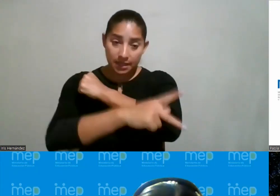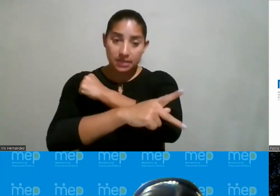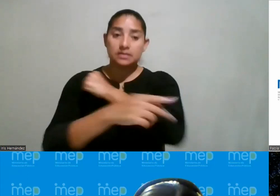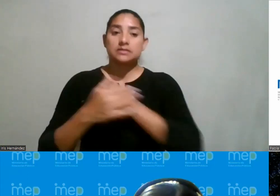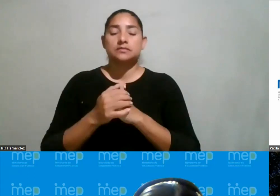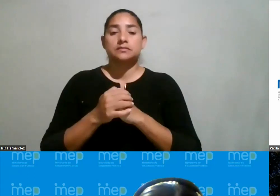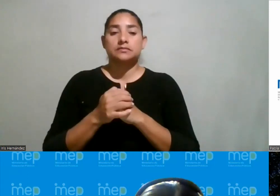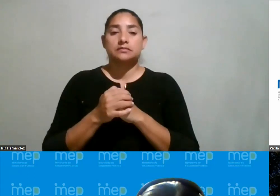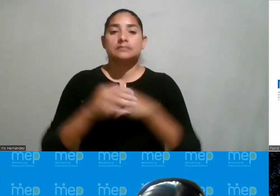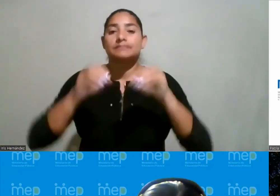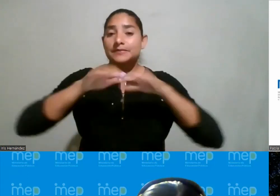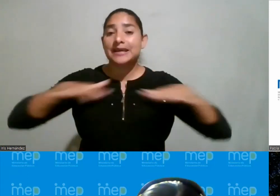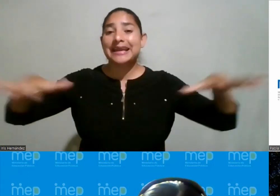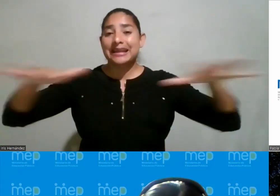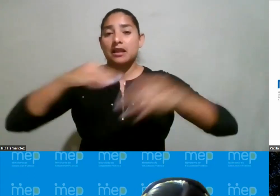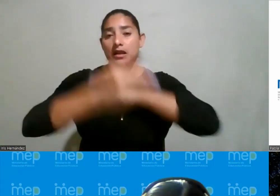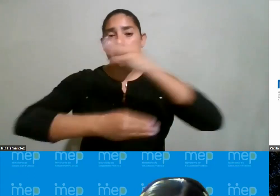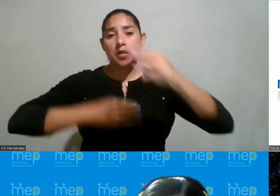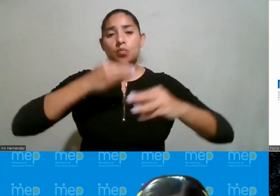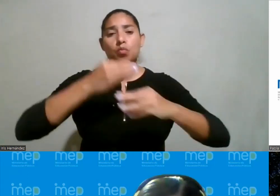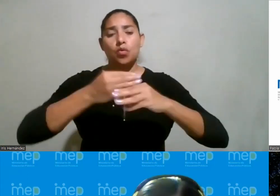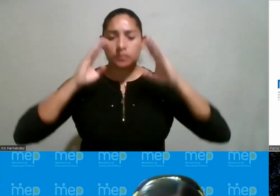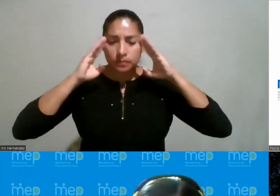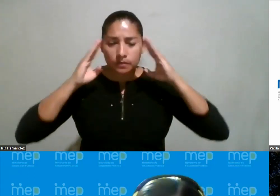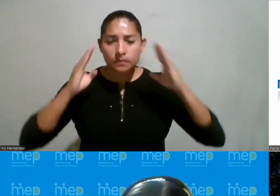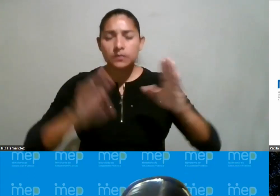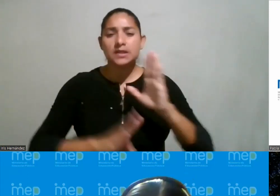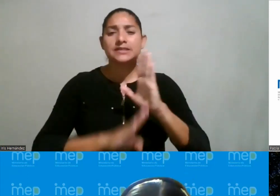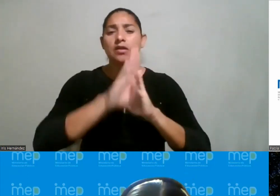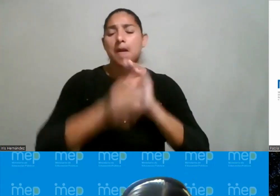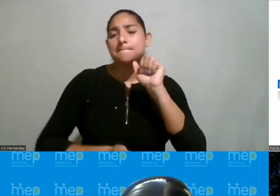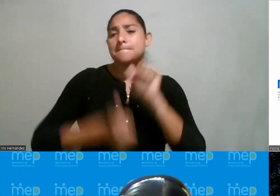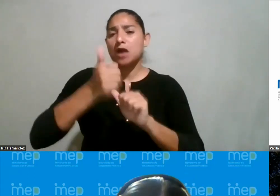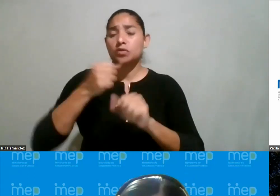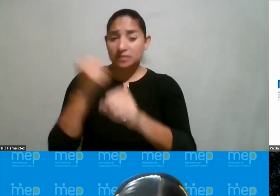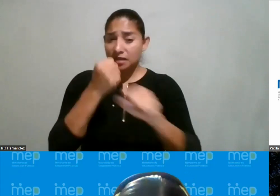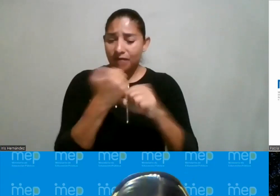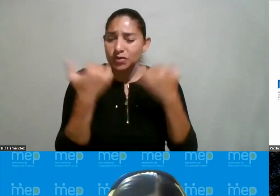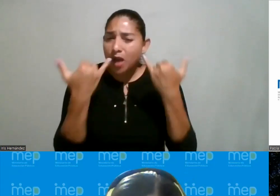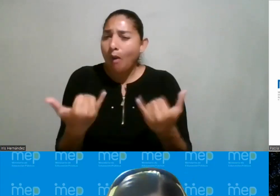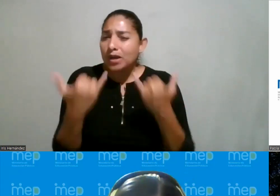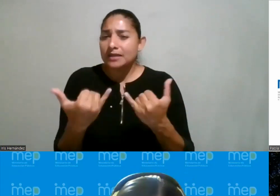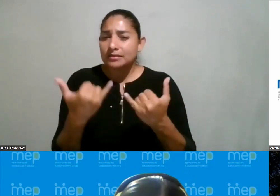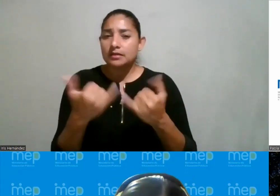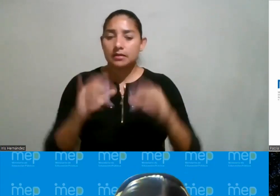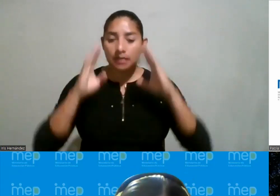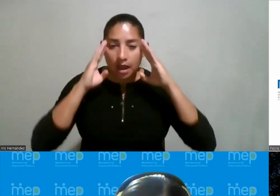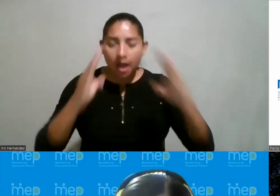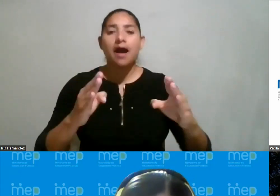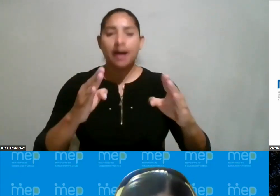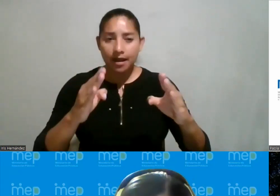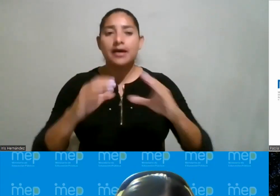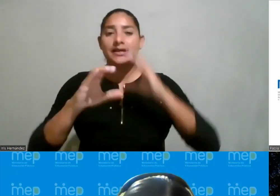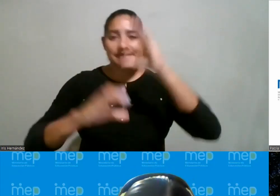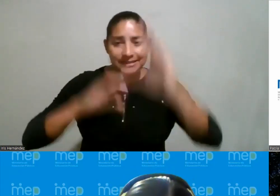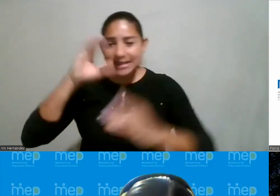en general en el mundo hacia donde se están desarrollando la mayor cantidad de empleos ahorita hacia el área de ciencia y tecnología